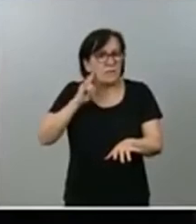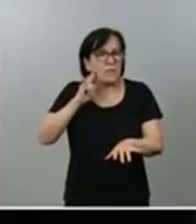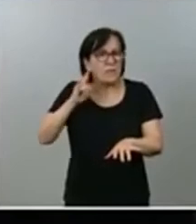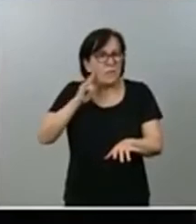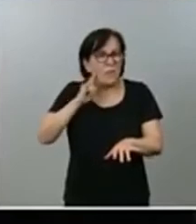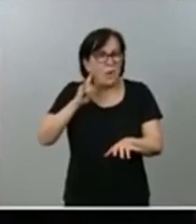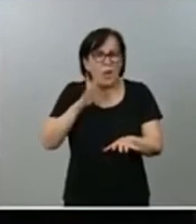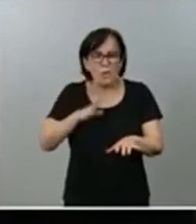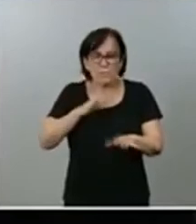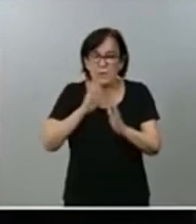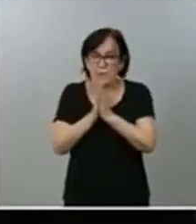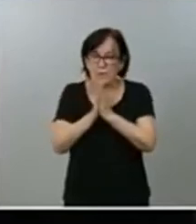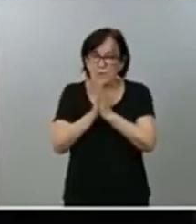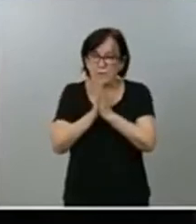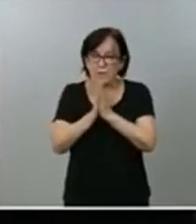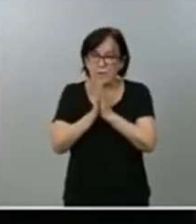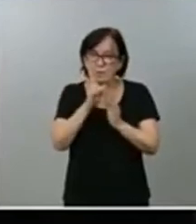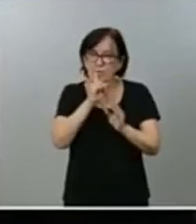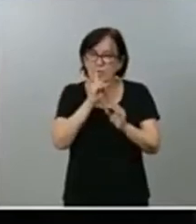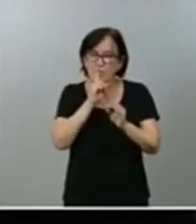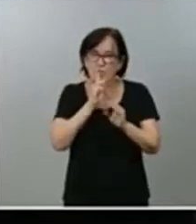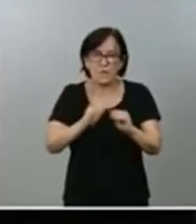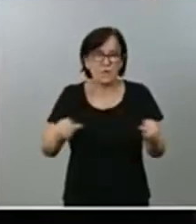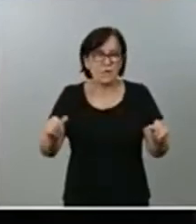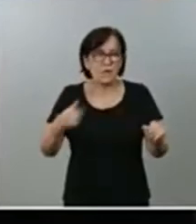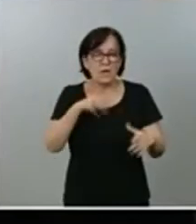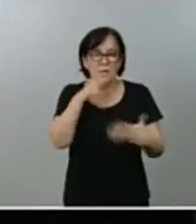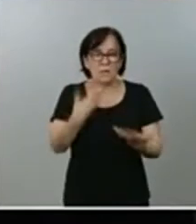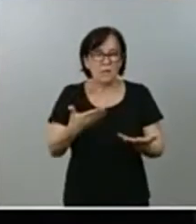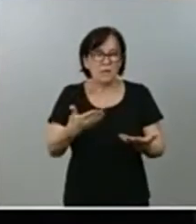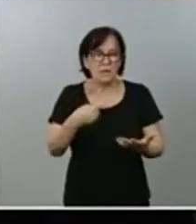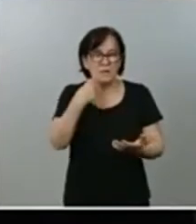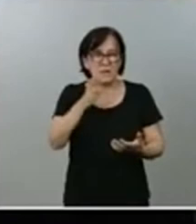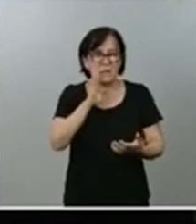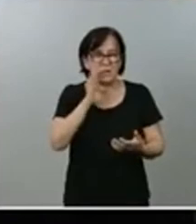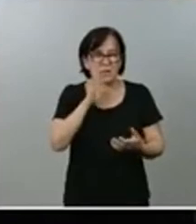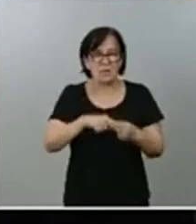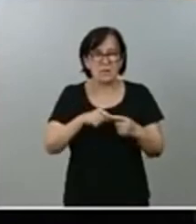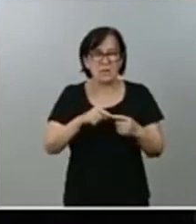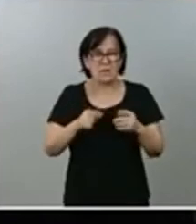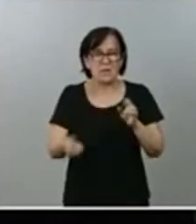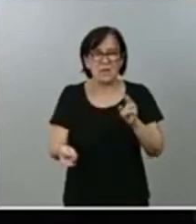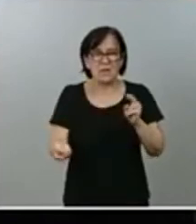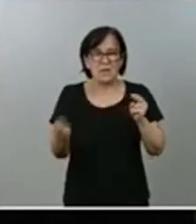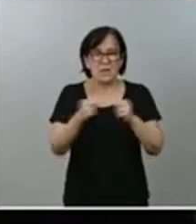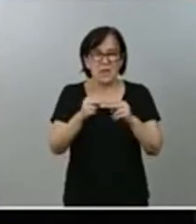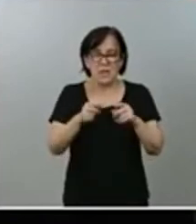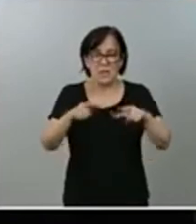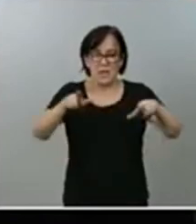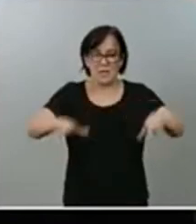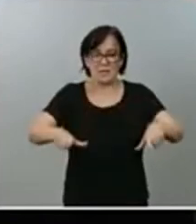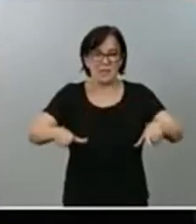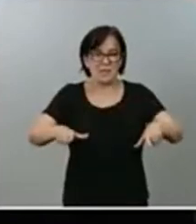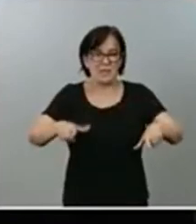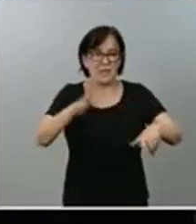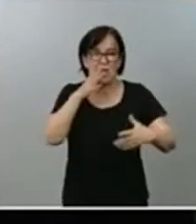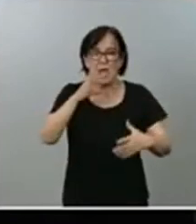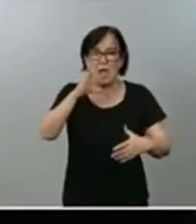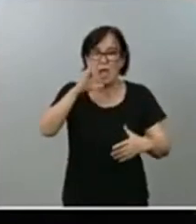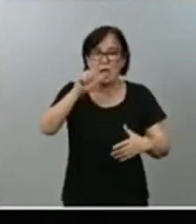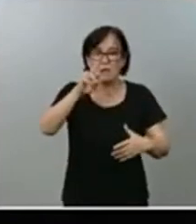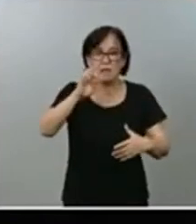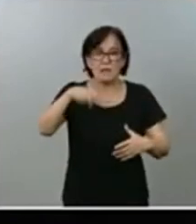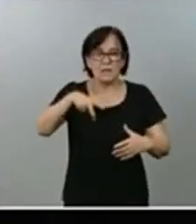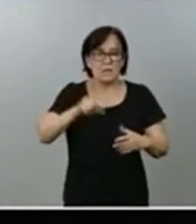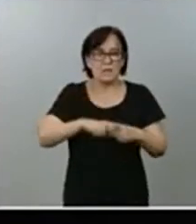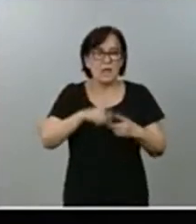A ver si lo podéis poner en mute. Es que hemos habilitado, lo dije el otro día, la conectividad de la sala y, entonces, a Cristina de la Ode. Tienes tú la palabra, pero